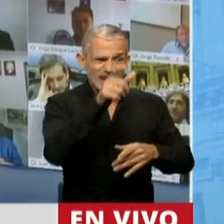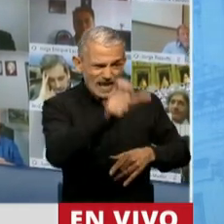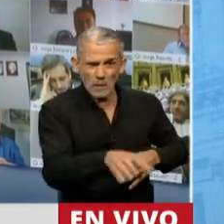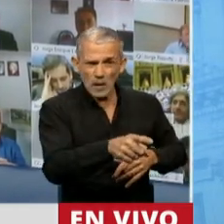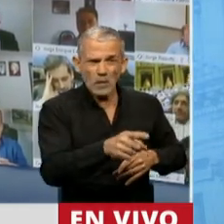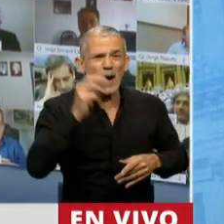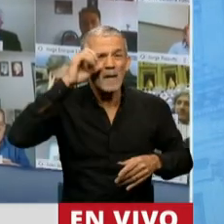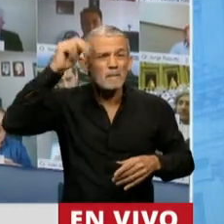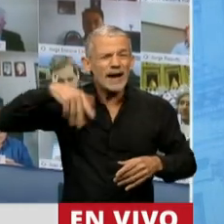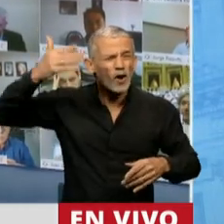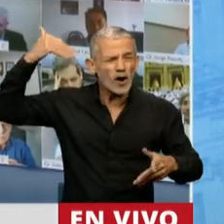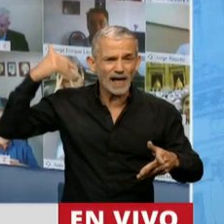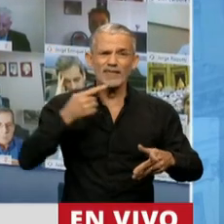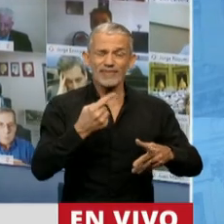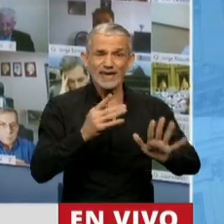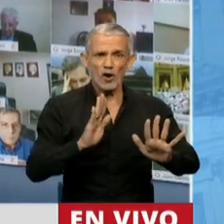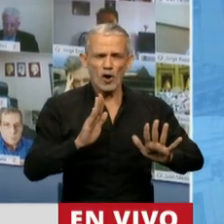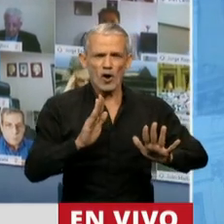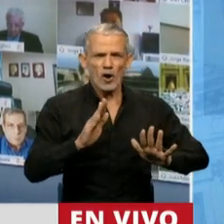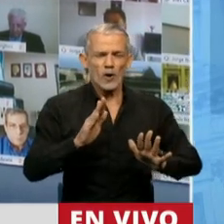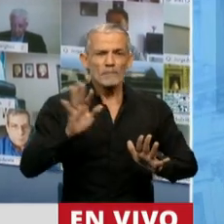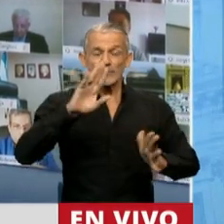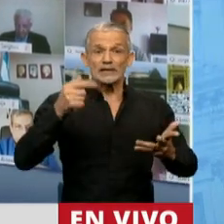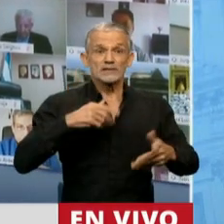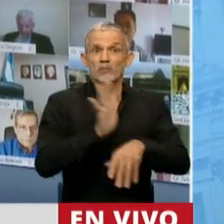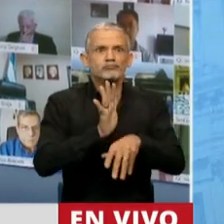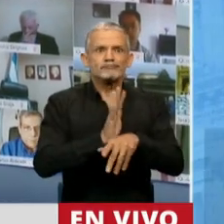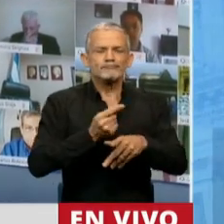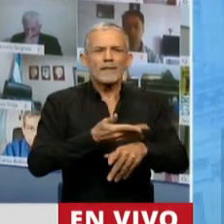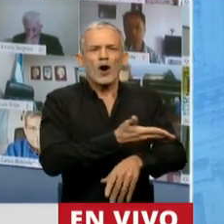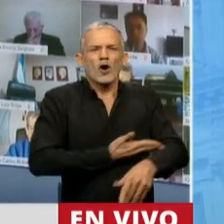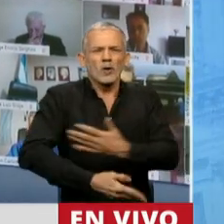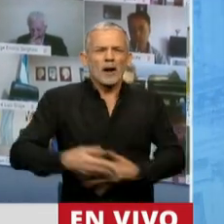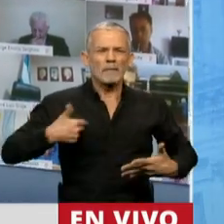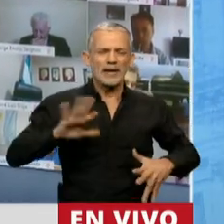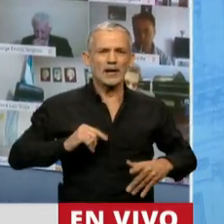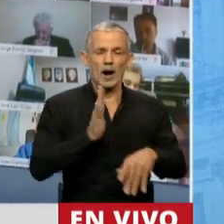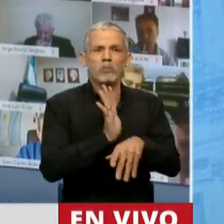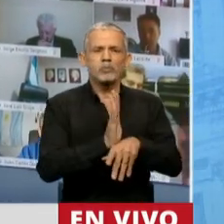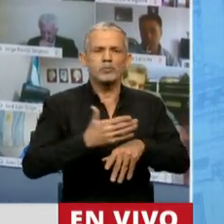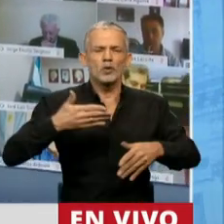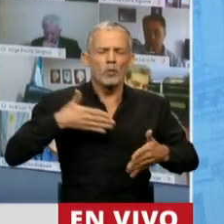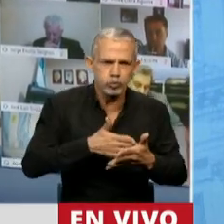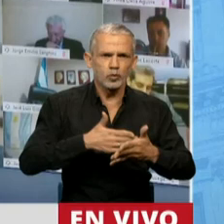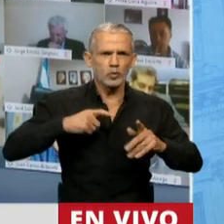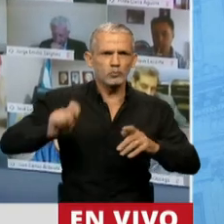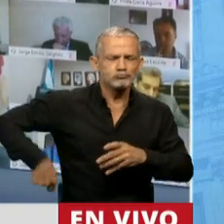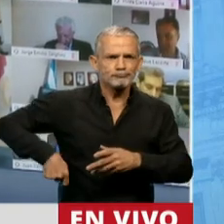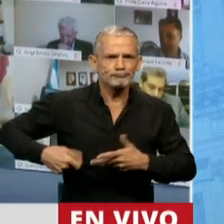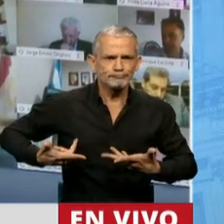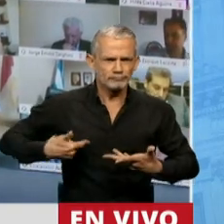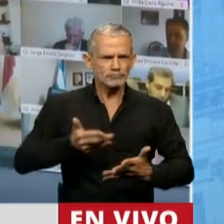El general Perón en ese momento dijo, me cortaron las piernas. Ese era el nivel de